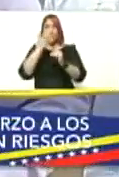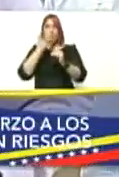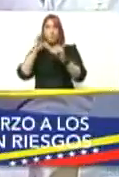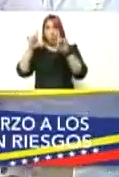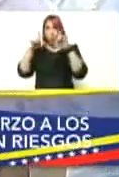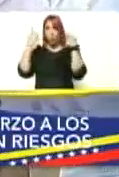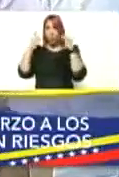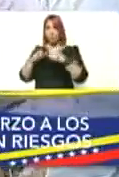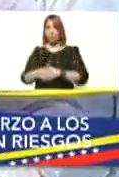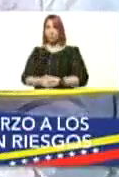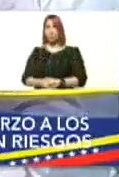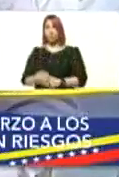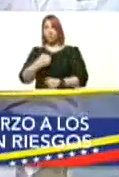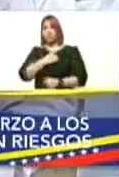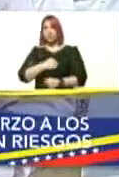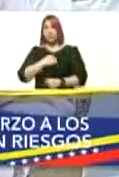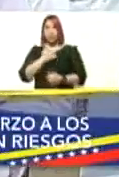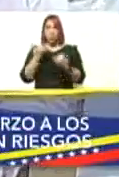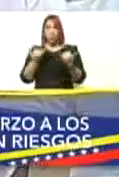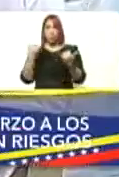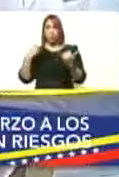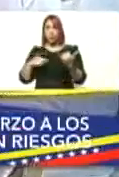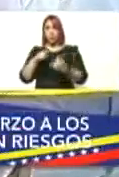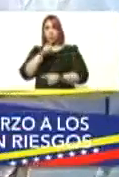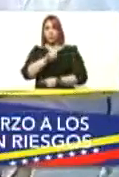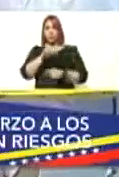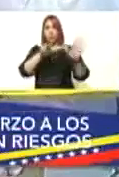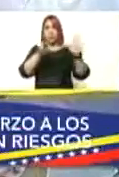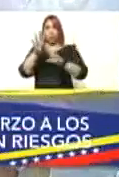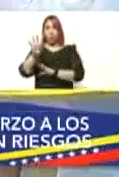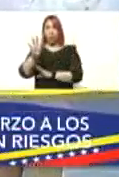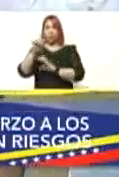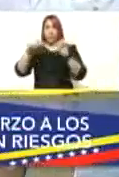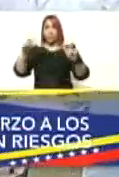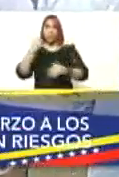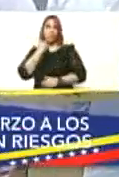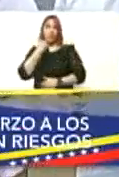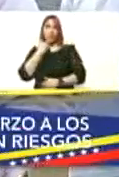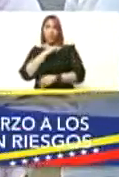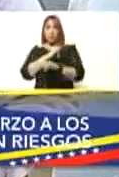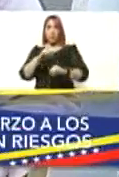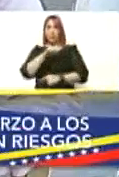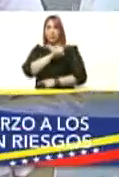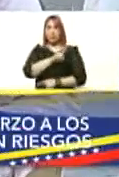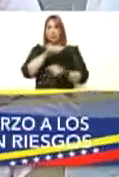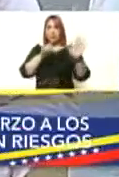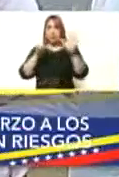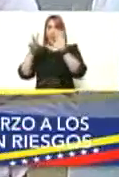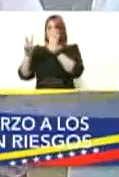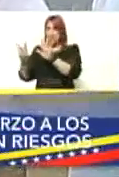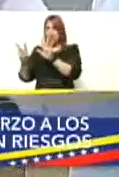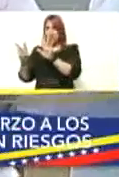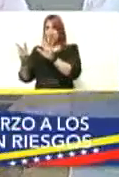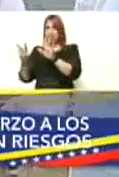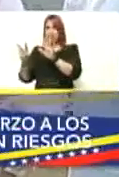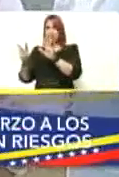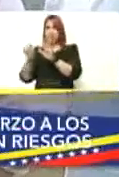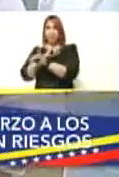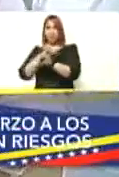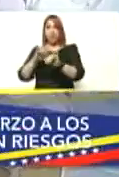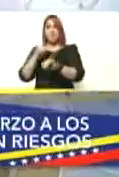la guaira lamentablemente ahorita tenemos 184 casos activos de los cuales 167 se encuentran